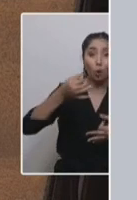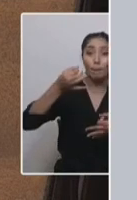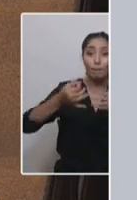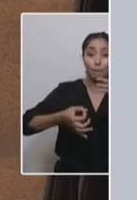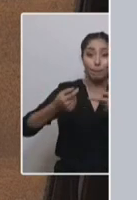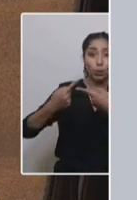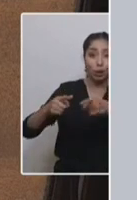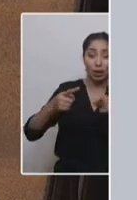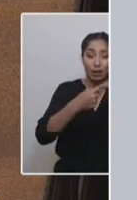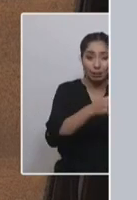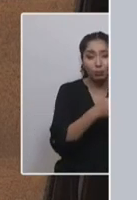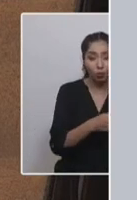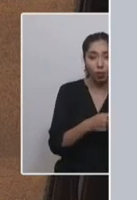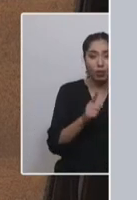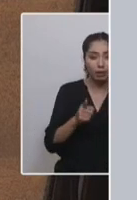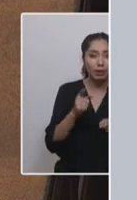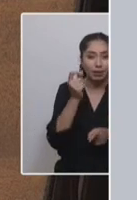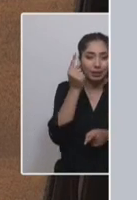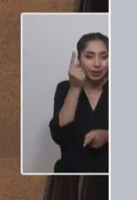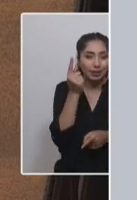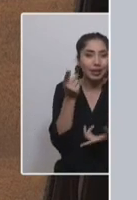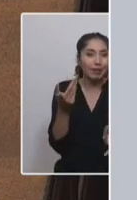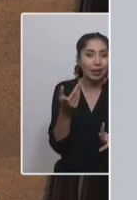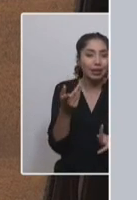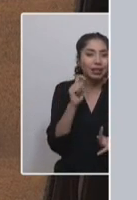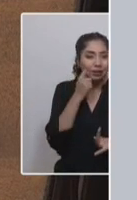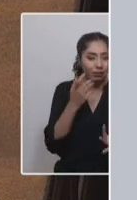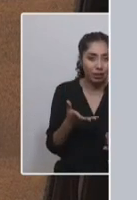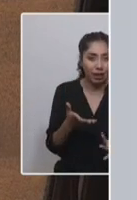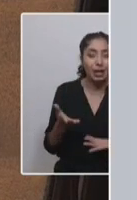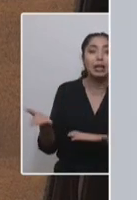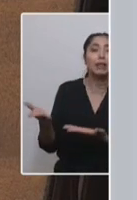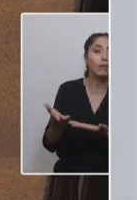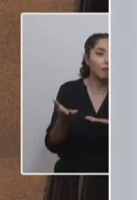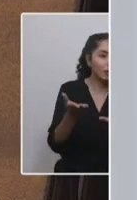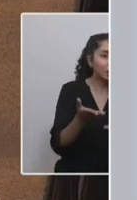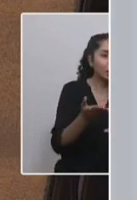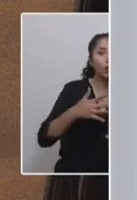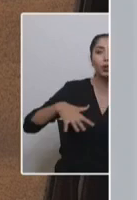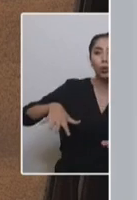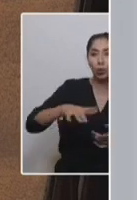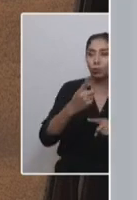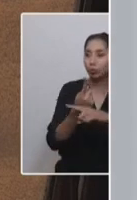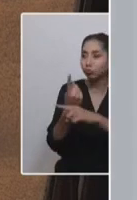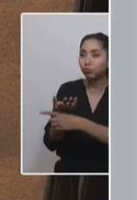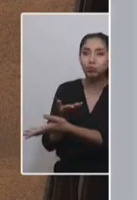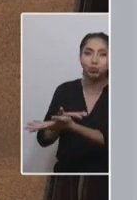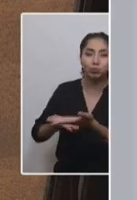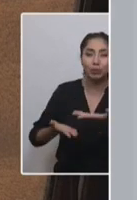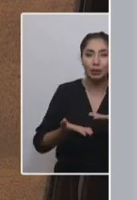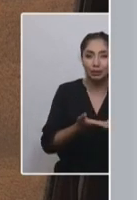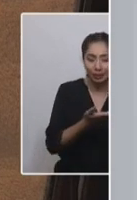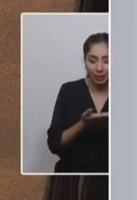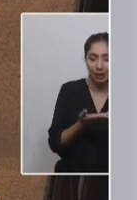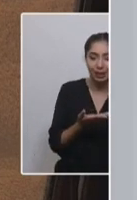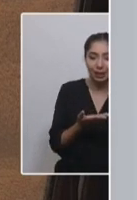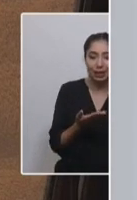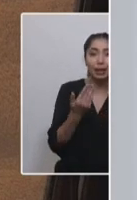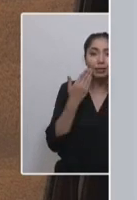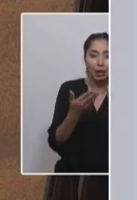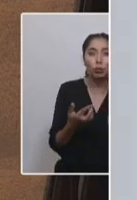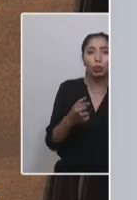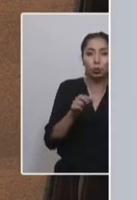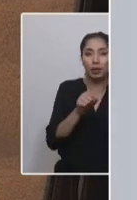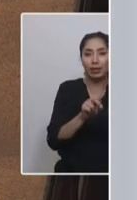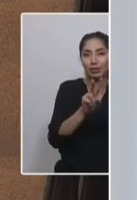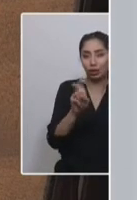jueces y más que por el fondo de la idea, por la forma en la cual estaba redactada. Por lo tanto, la gracia del mecanismo de deliberación que establece la